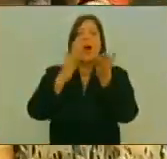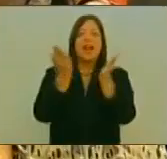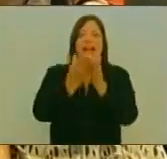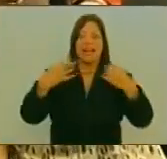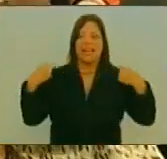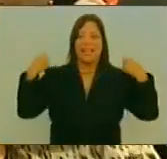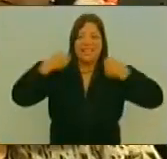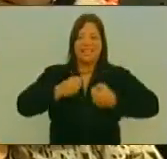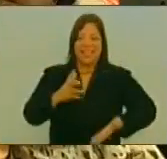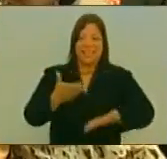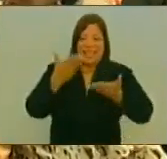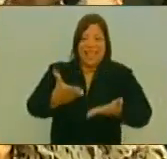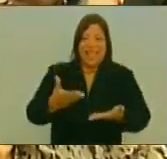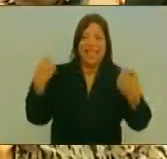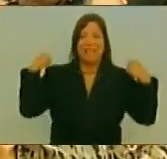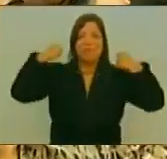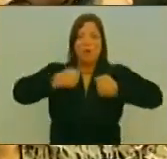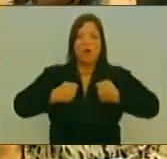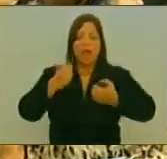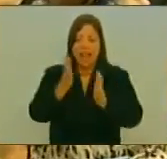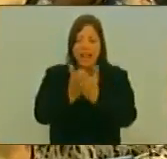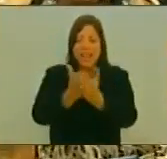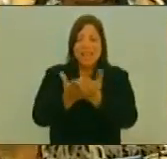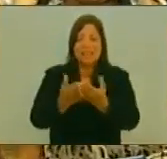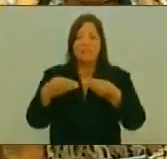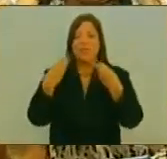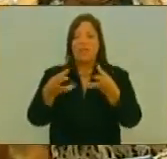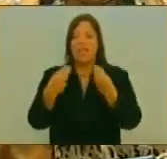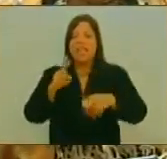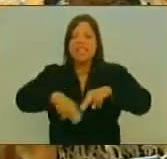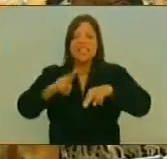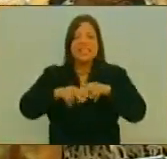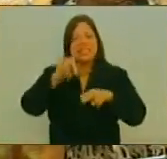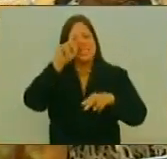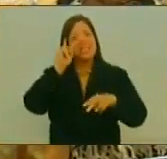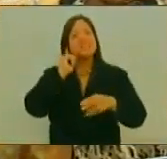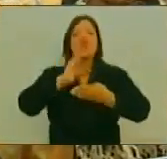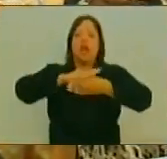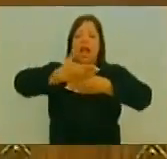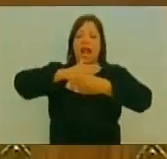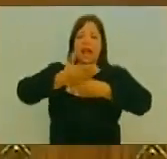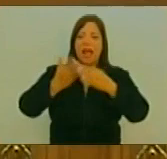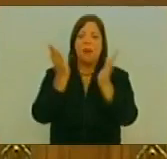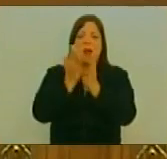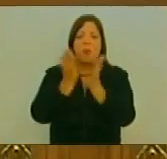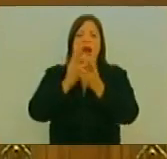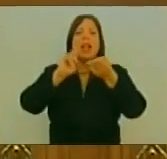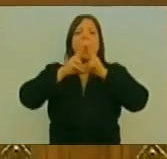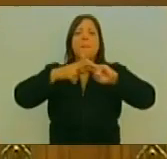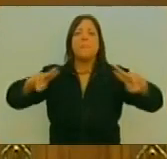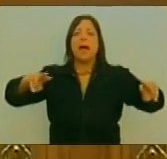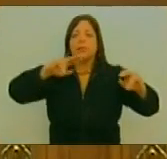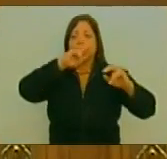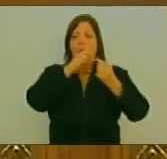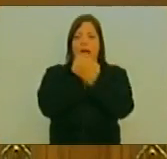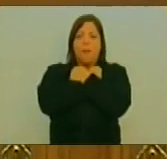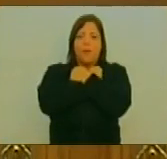Su colección bicentenaria Cuando nuestros niños Y nuestras niñas Reciben su canaimo En sus escuelas En paz y en amor